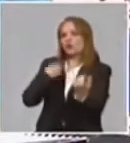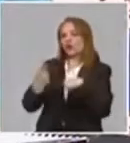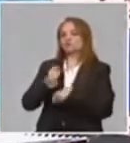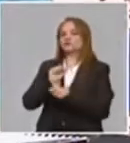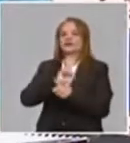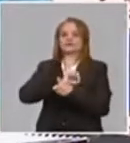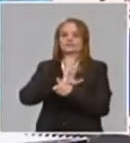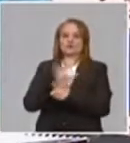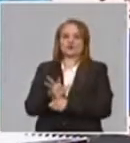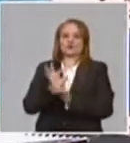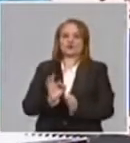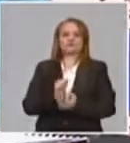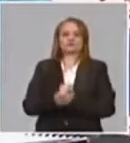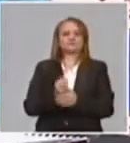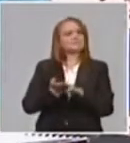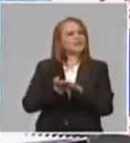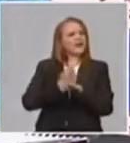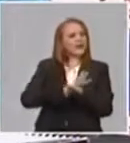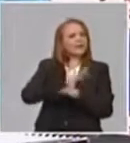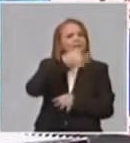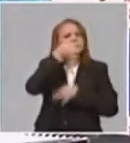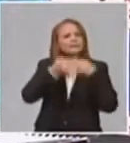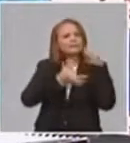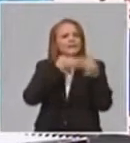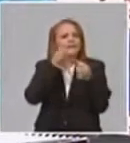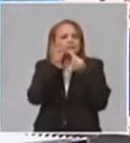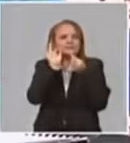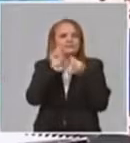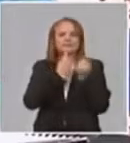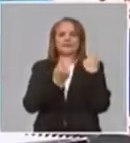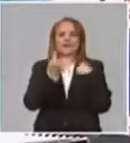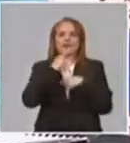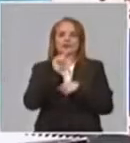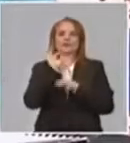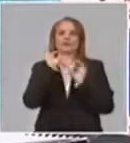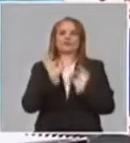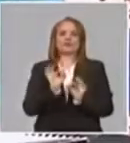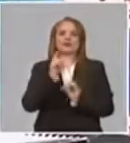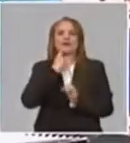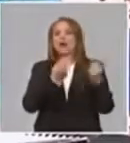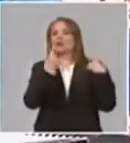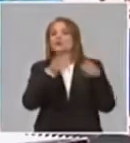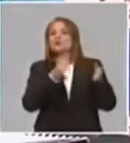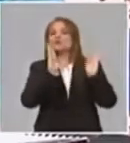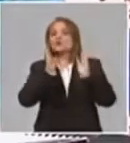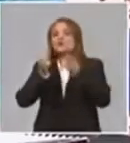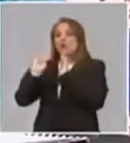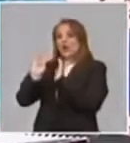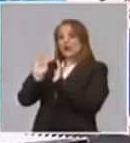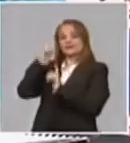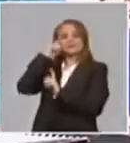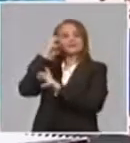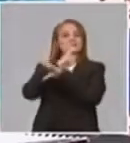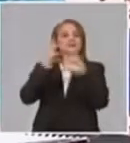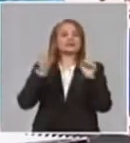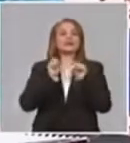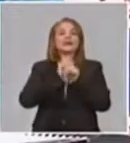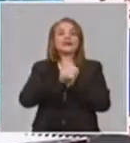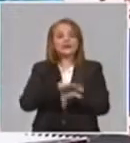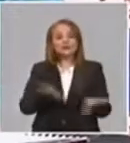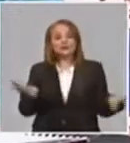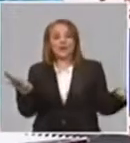referirme a tres o cuatro institutos de las ciencias naturales y exactas que también tienen,